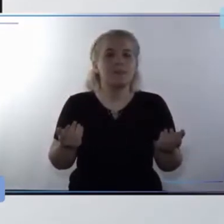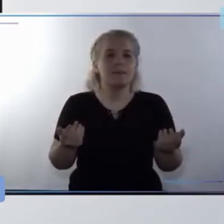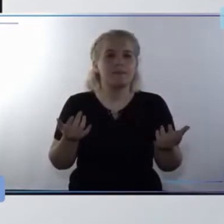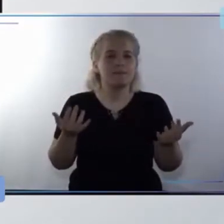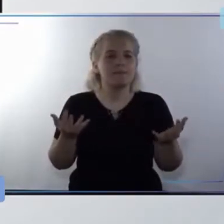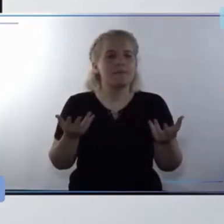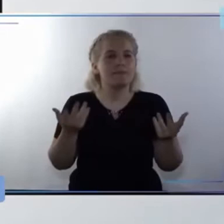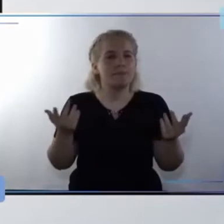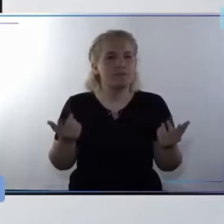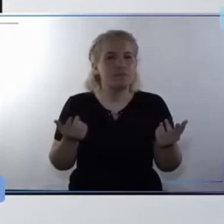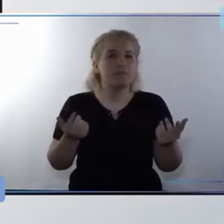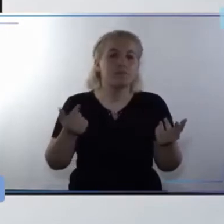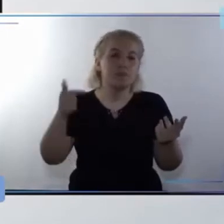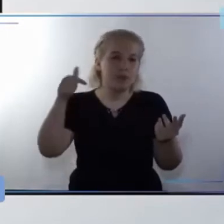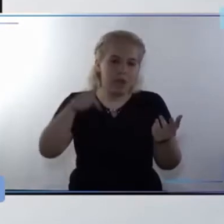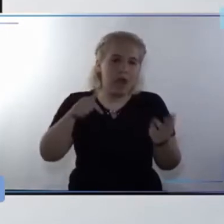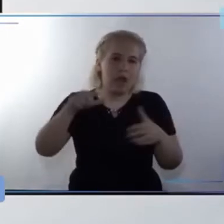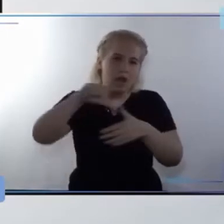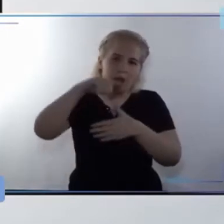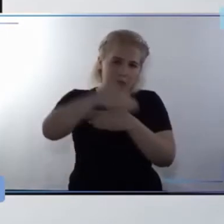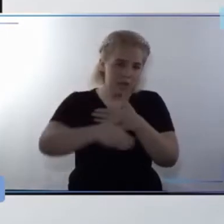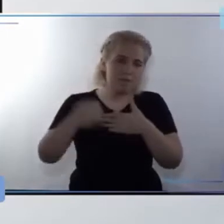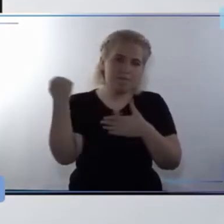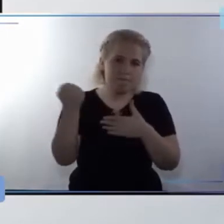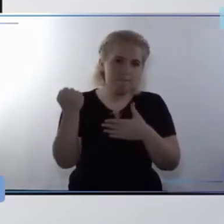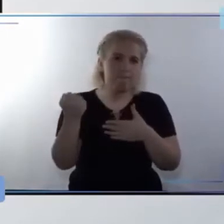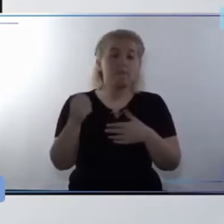en nuestro continente. Y también